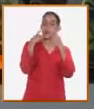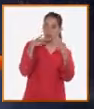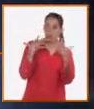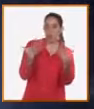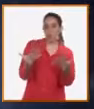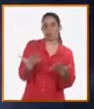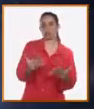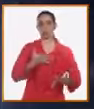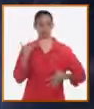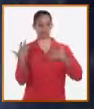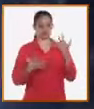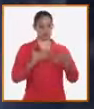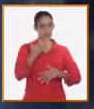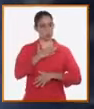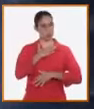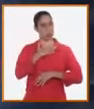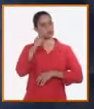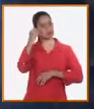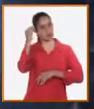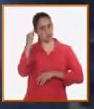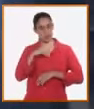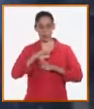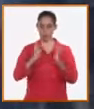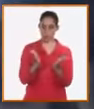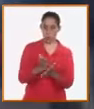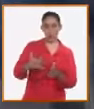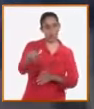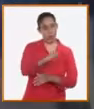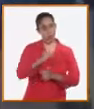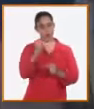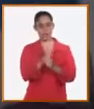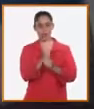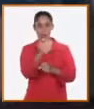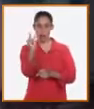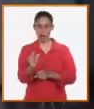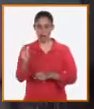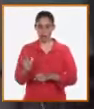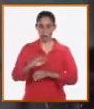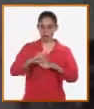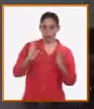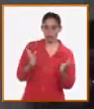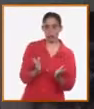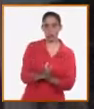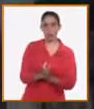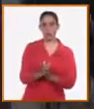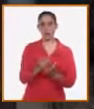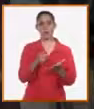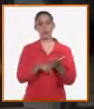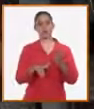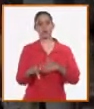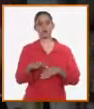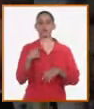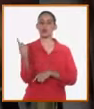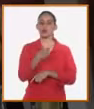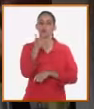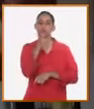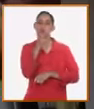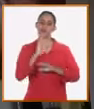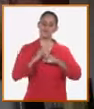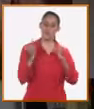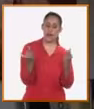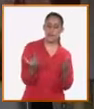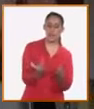para mí y creo que para todos los trabajadores de la ronera de Santiago de Cuba en general, porque somos una gran familia que